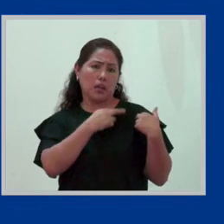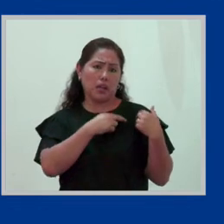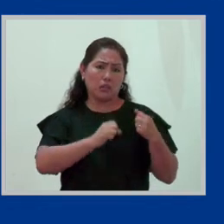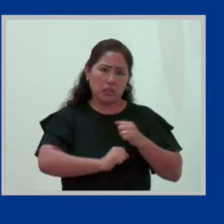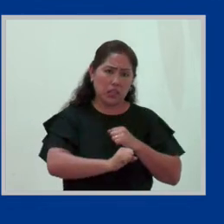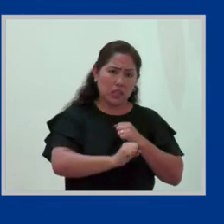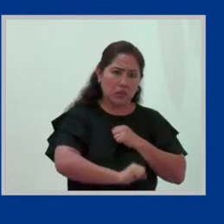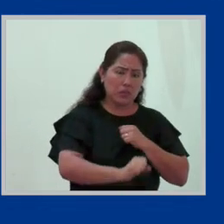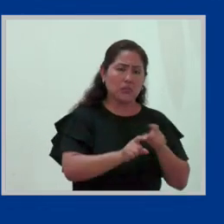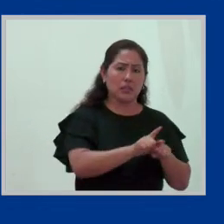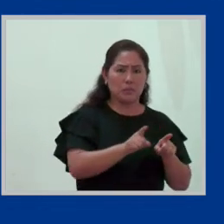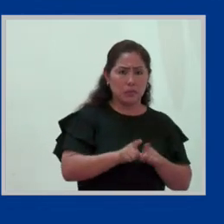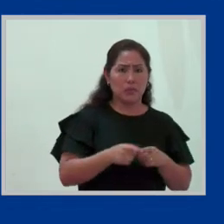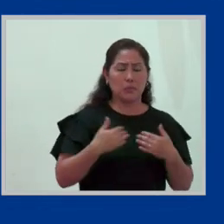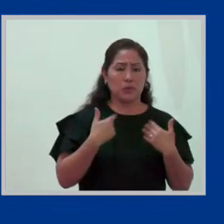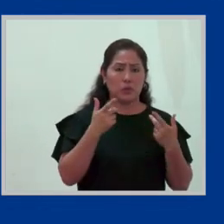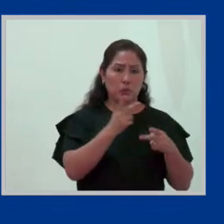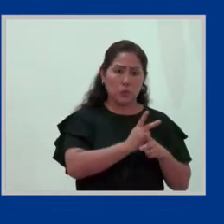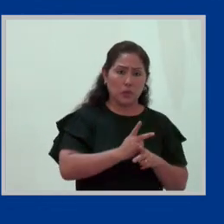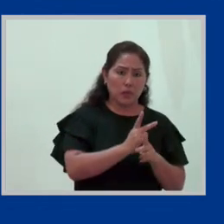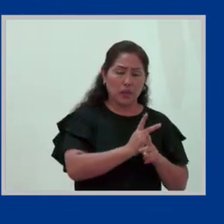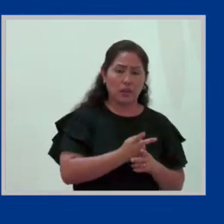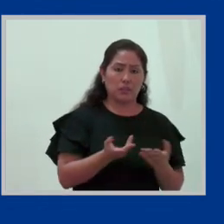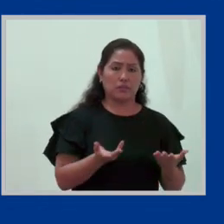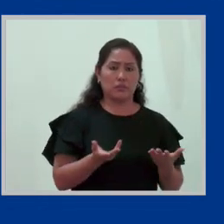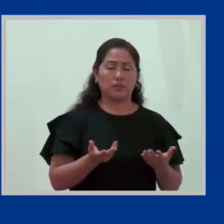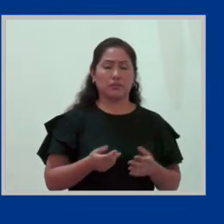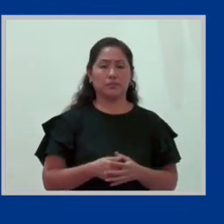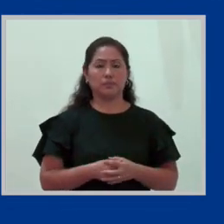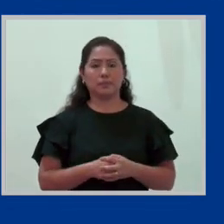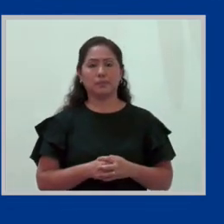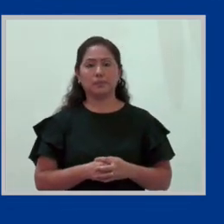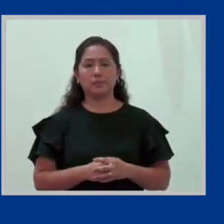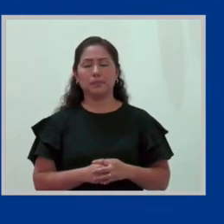los niños también en algún momento de su vida.